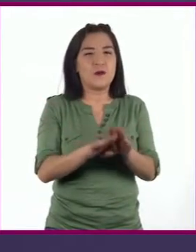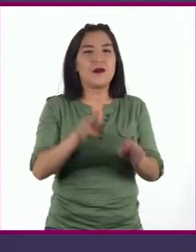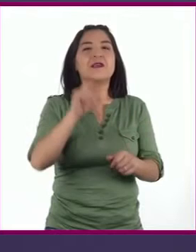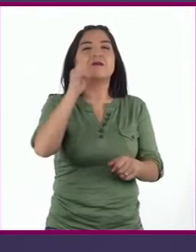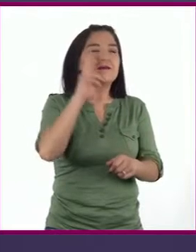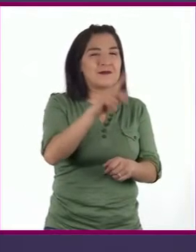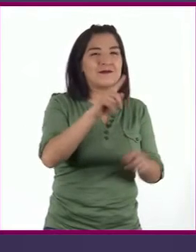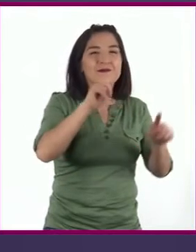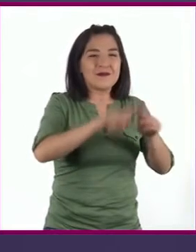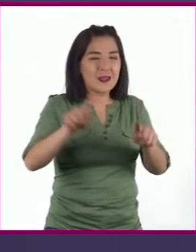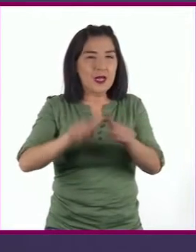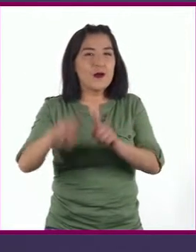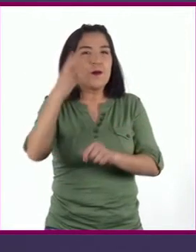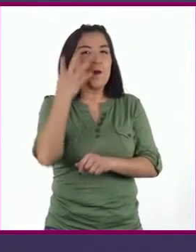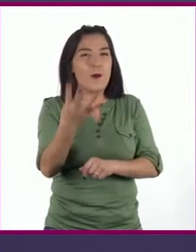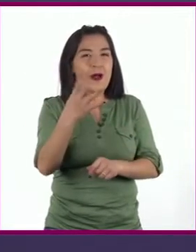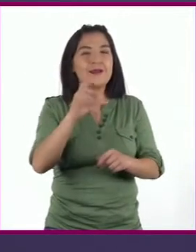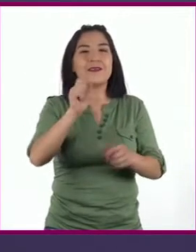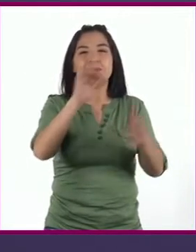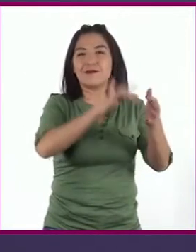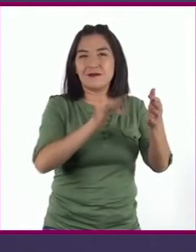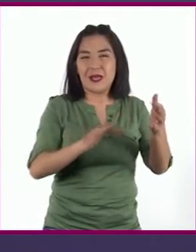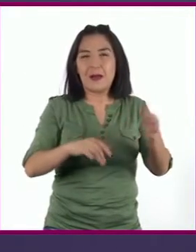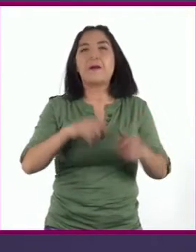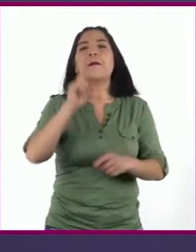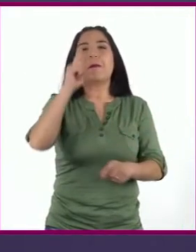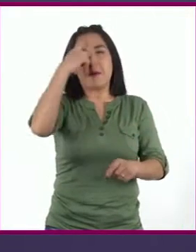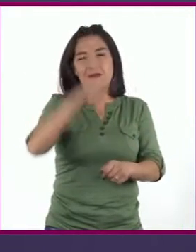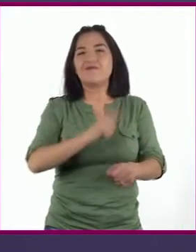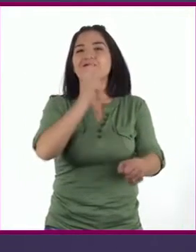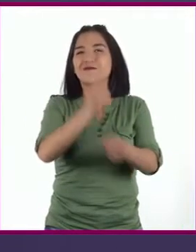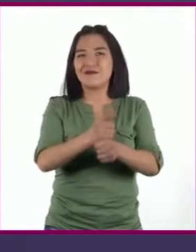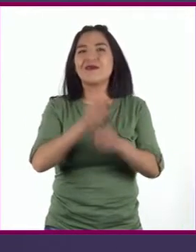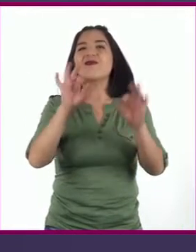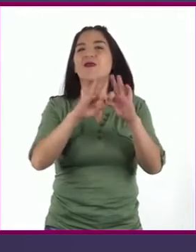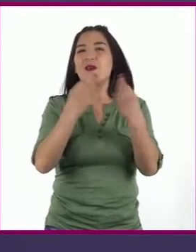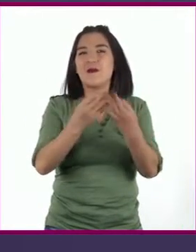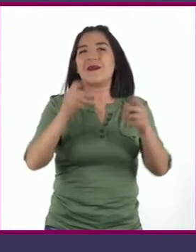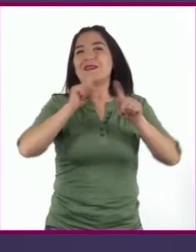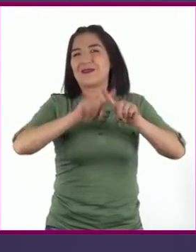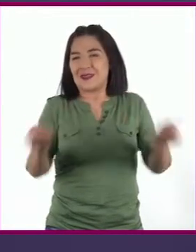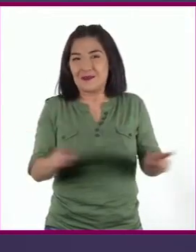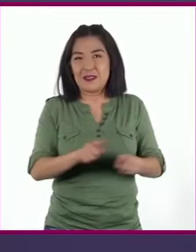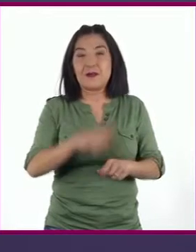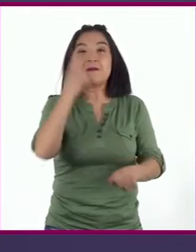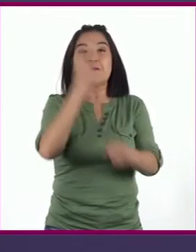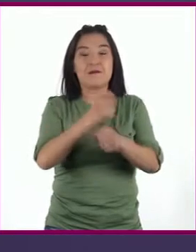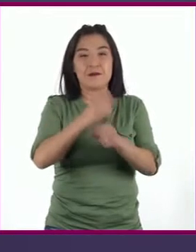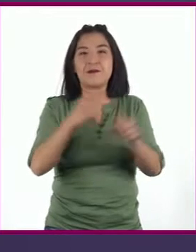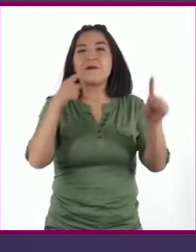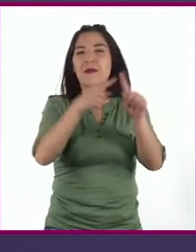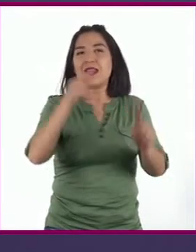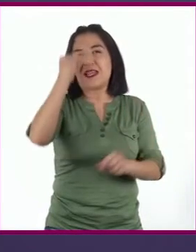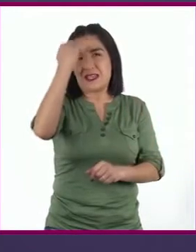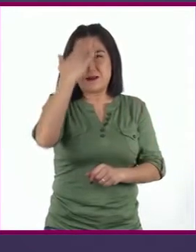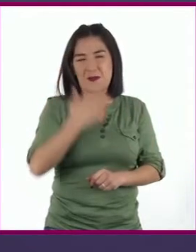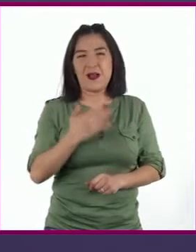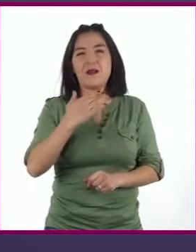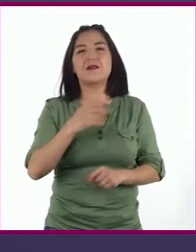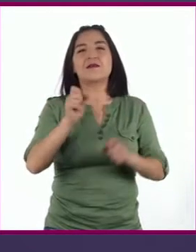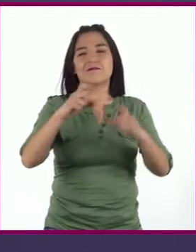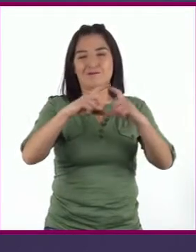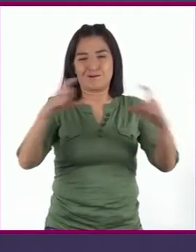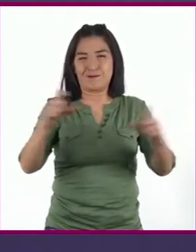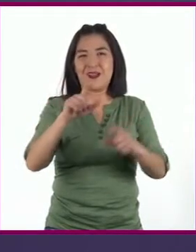textos distintos que definen a este insecto de forma distinta. Vamos primero con la imagen de una ficha